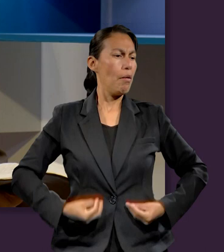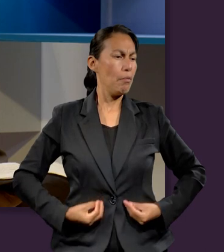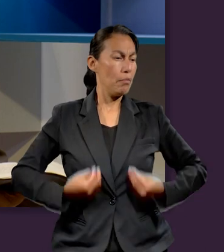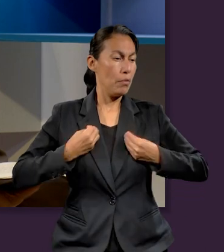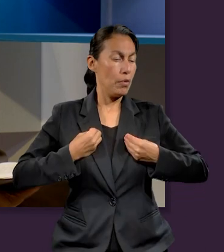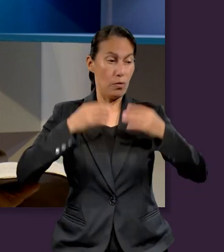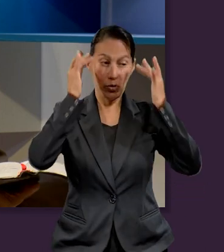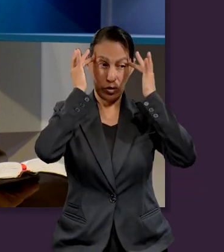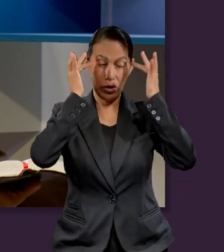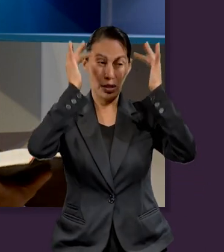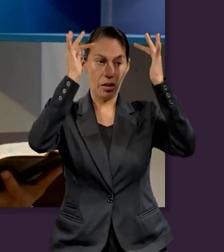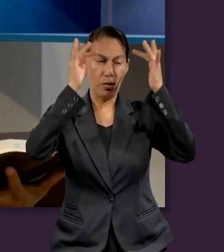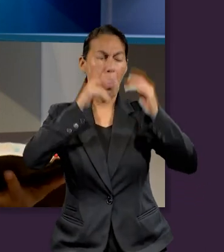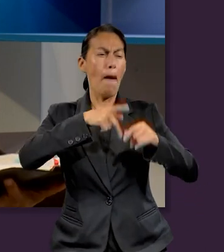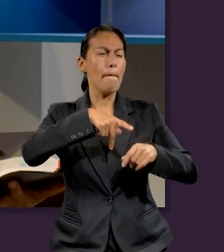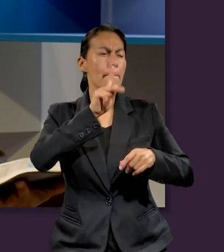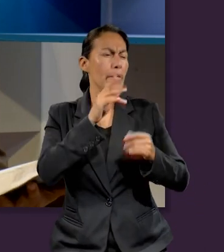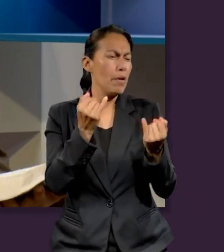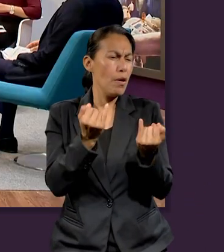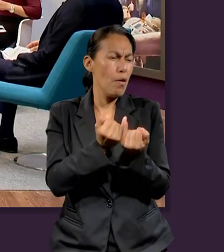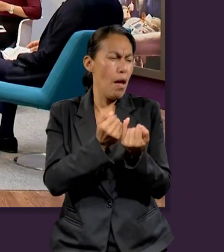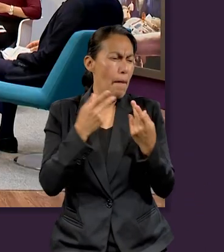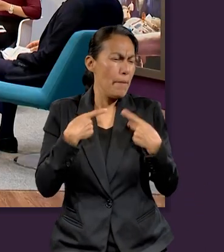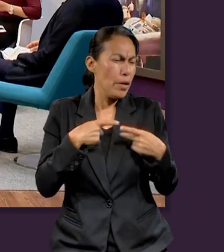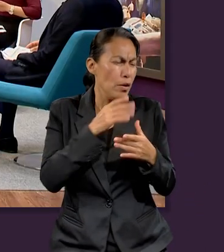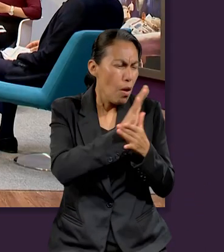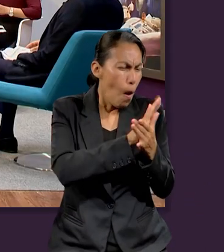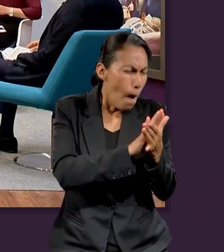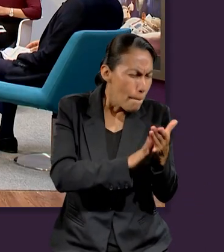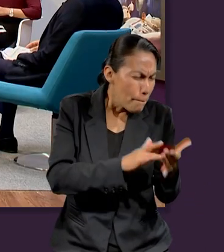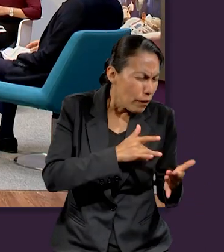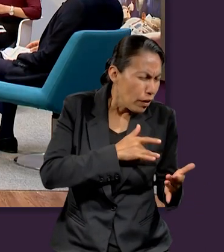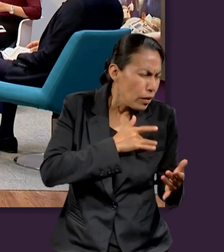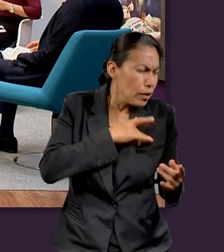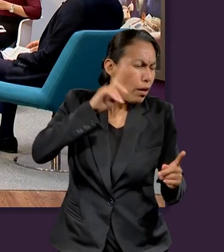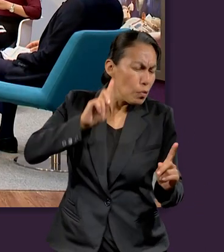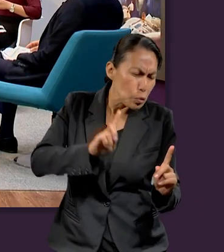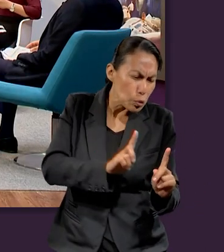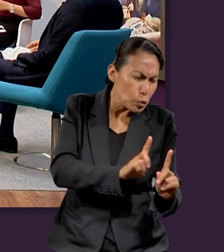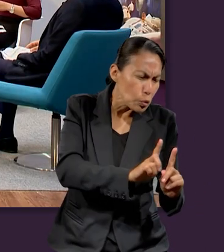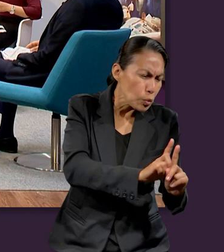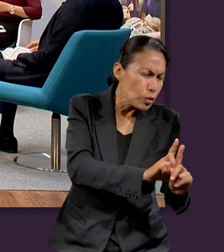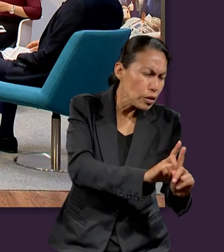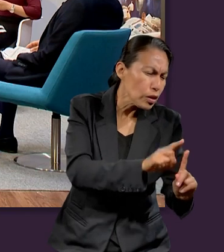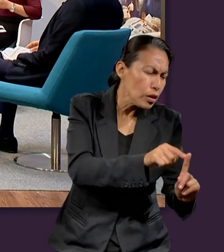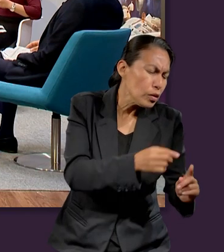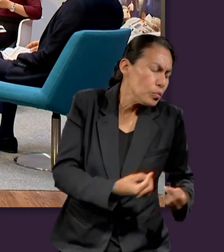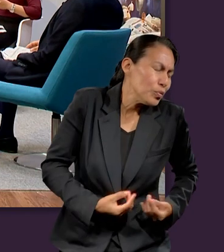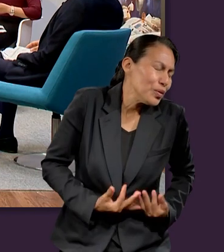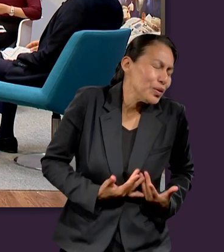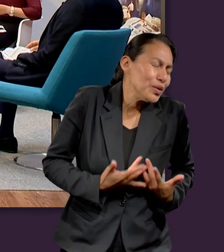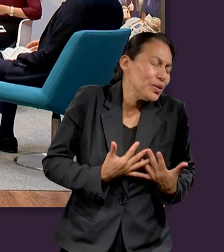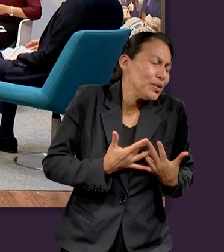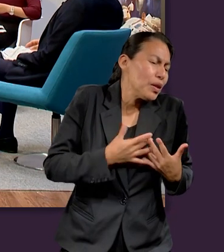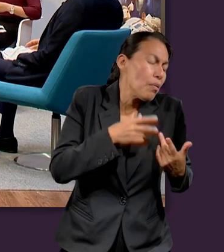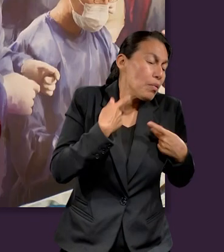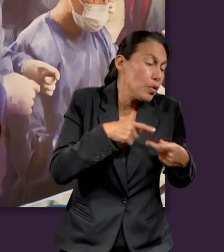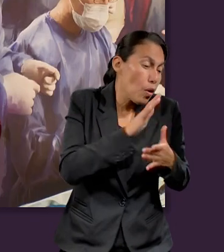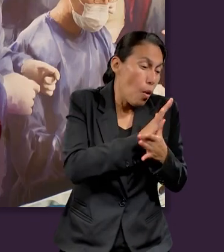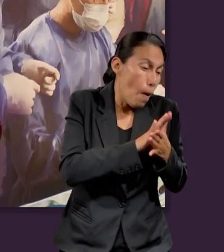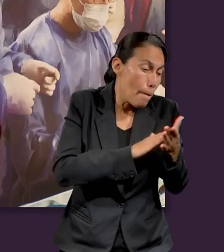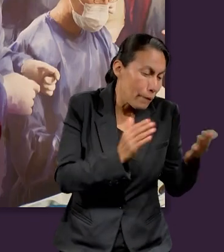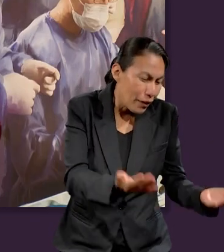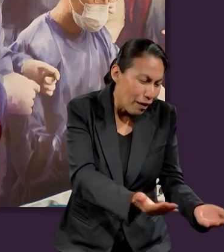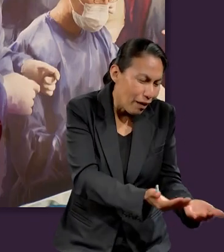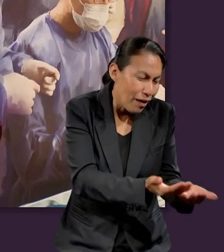habito también con el quebrantado y humilde de espíritu, para reavivar el espíritu de los humildes y para